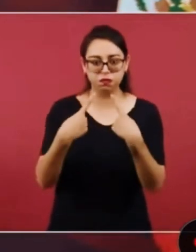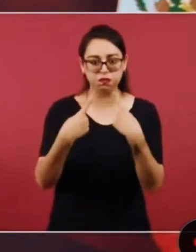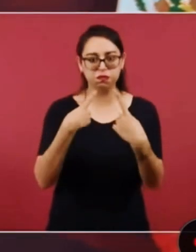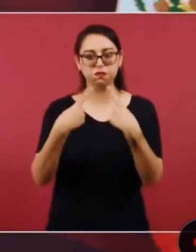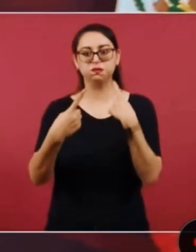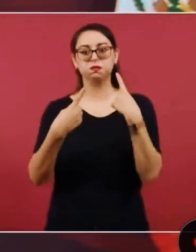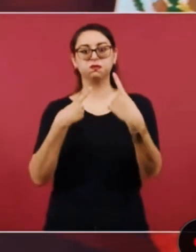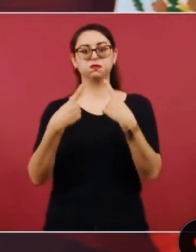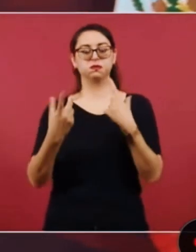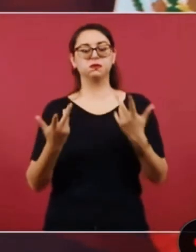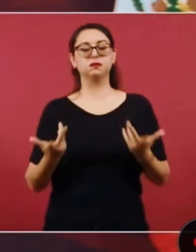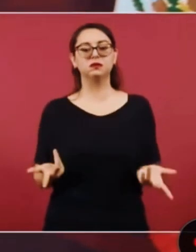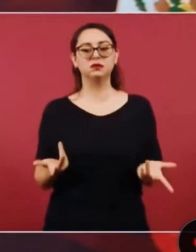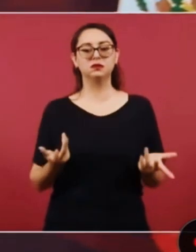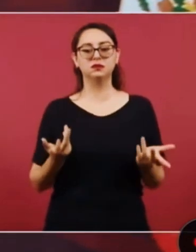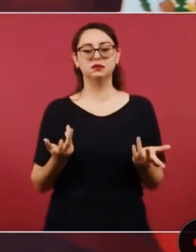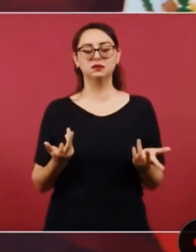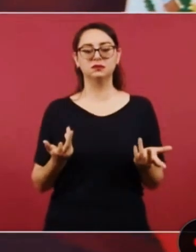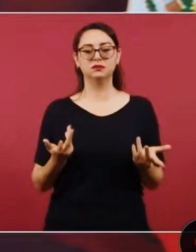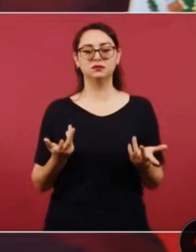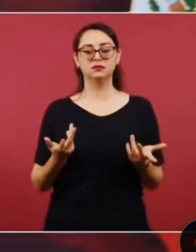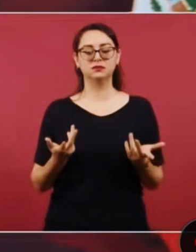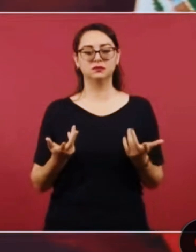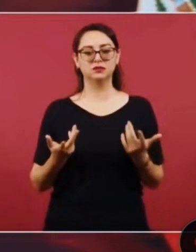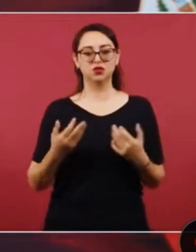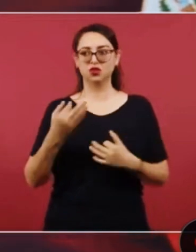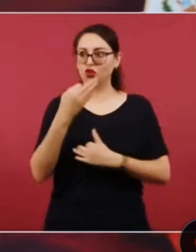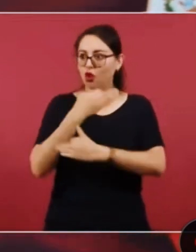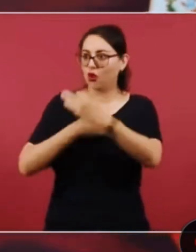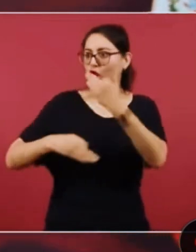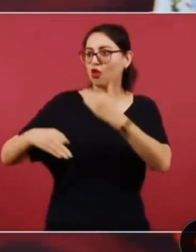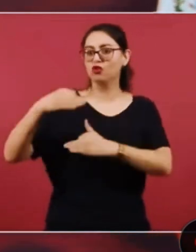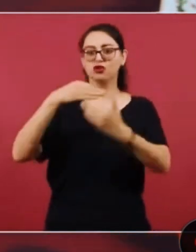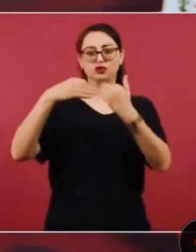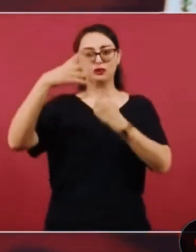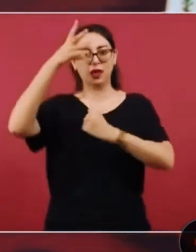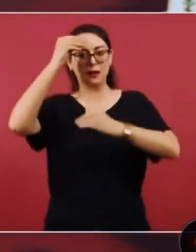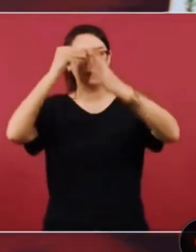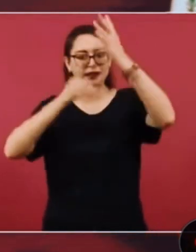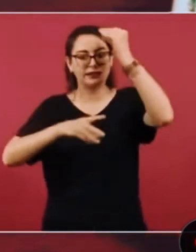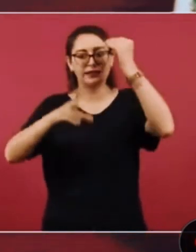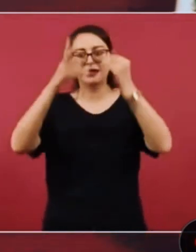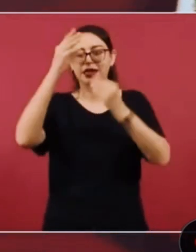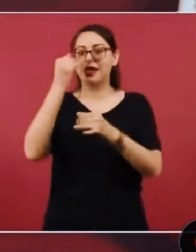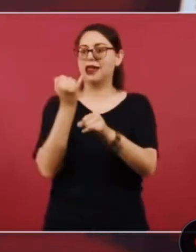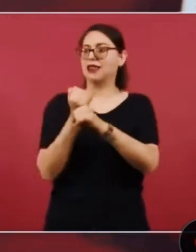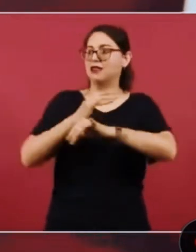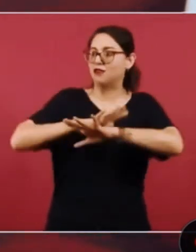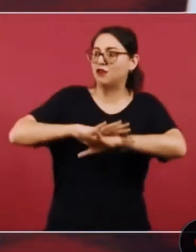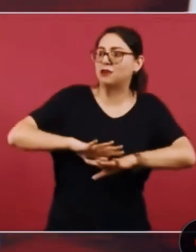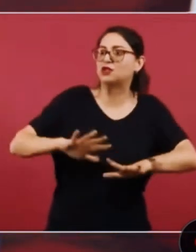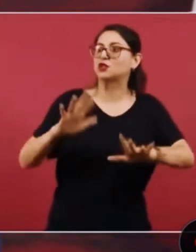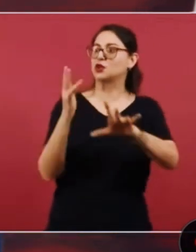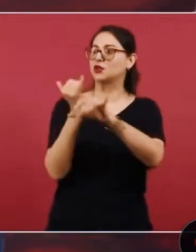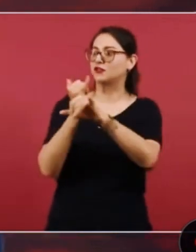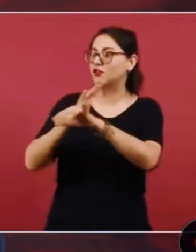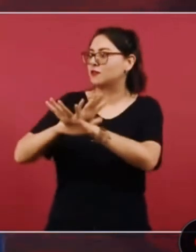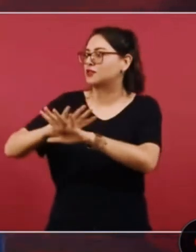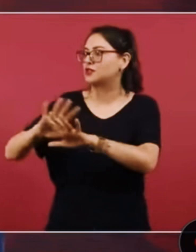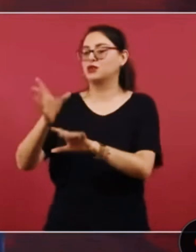aprendamos más siempre aprende uno todos los días aprende